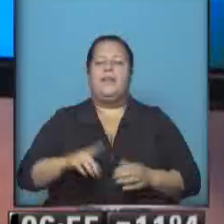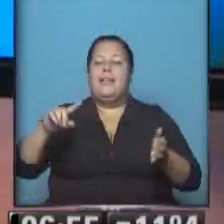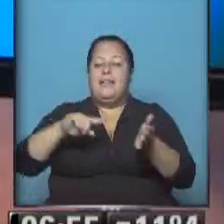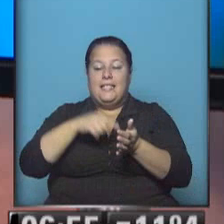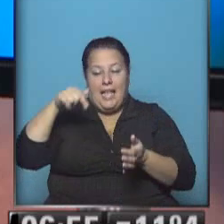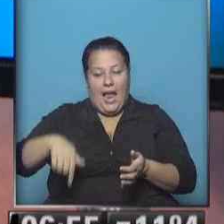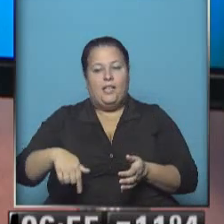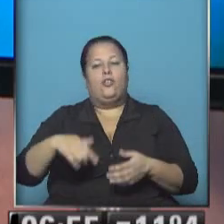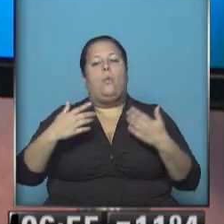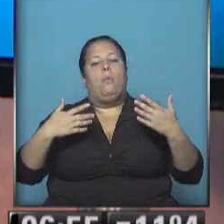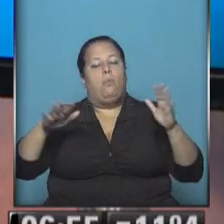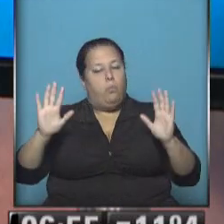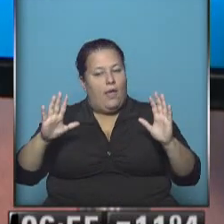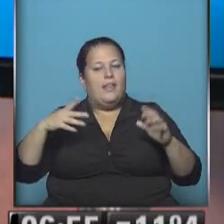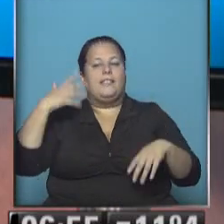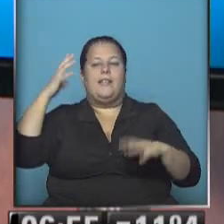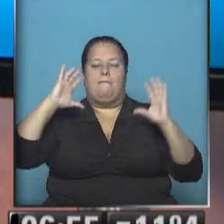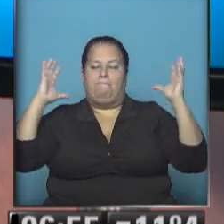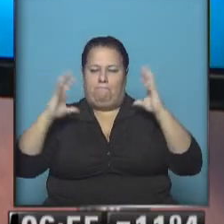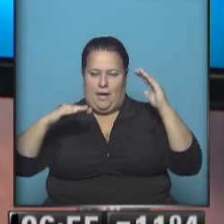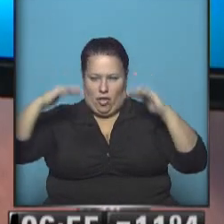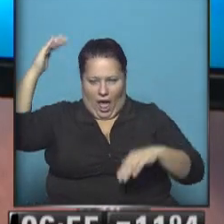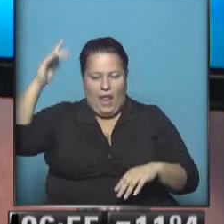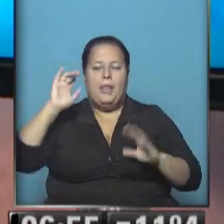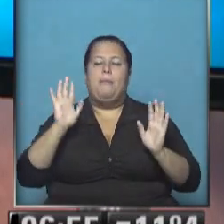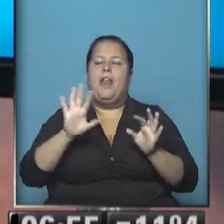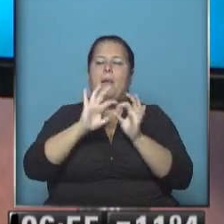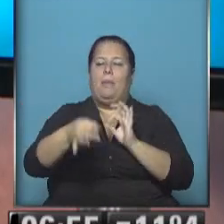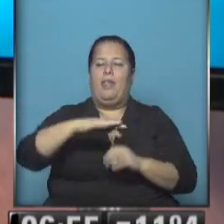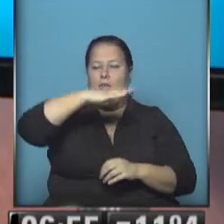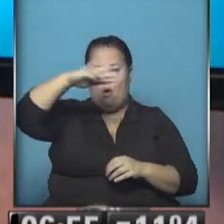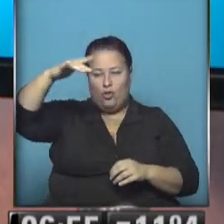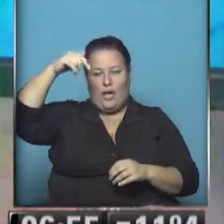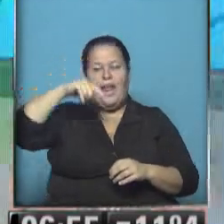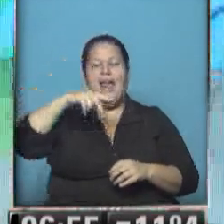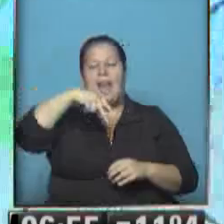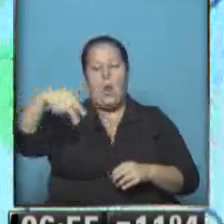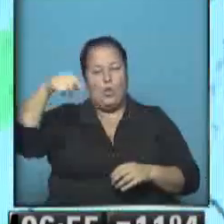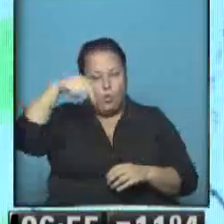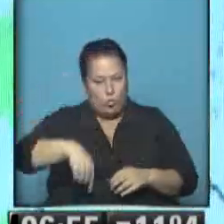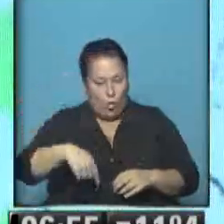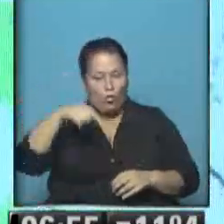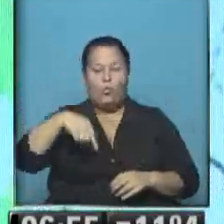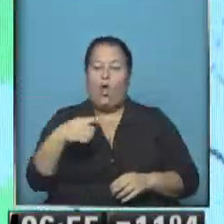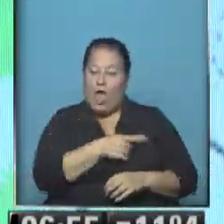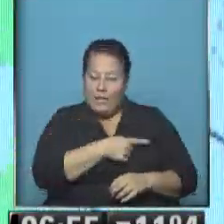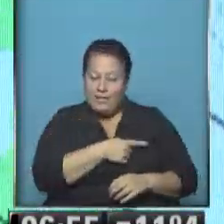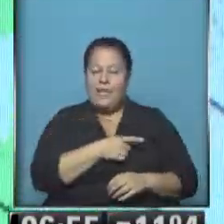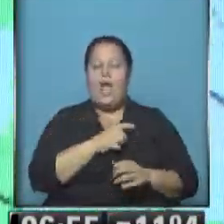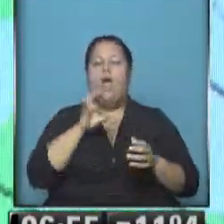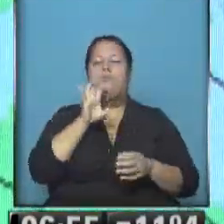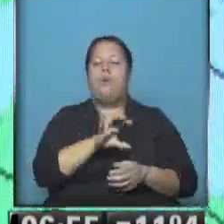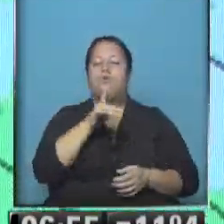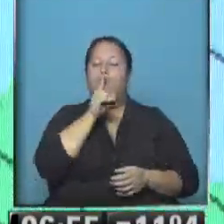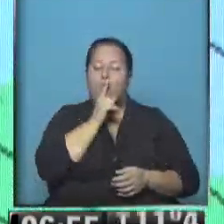central, alta la presión atmosférica y allí pegadito la cordillera en el sur de Neuquén, sudoeste. La provincia